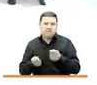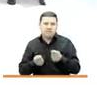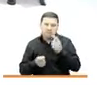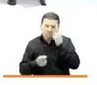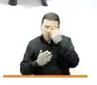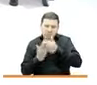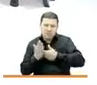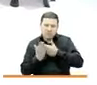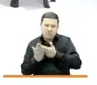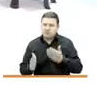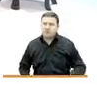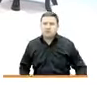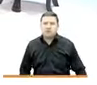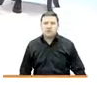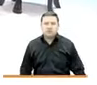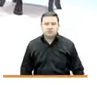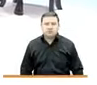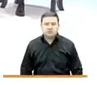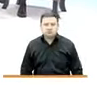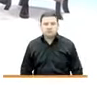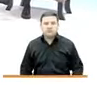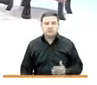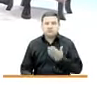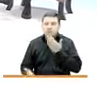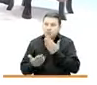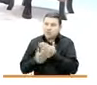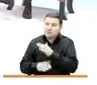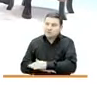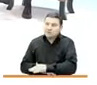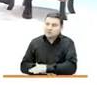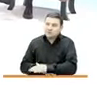documentales. Buenas tardes, Marcela.